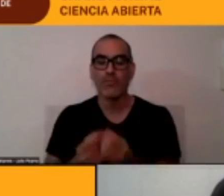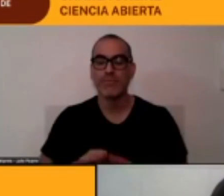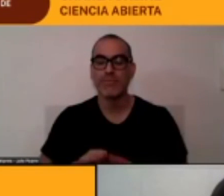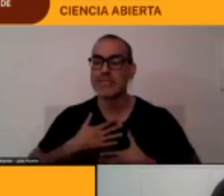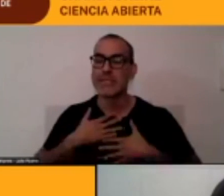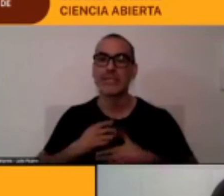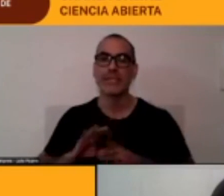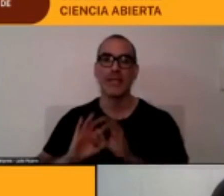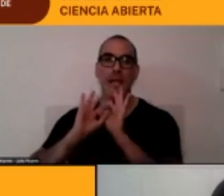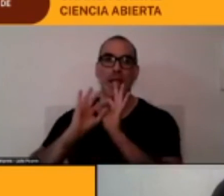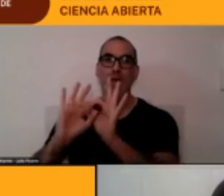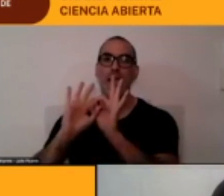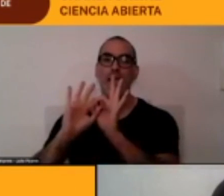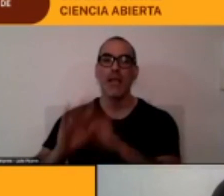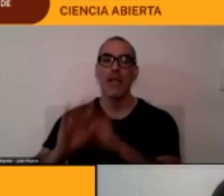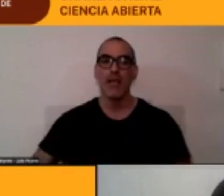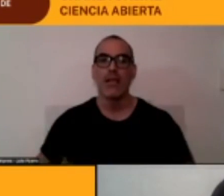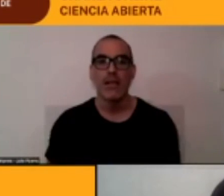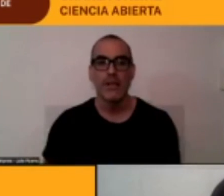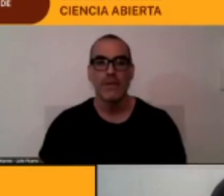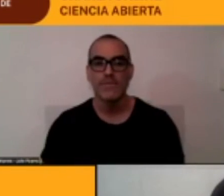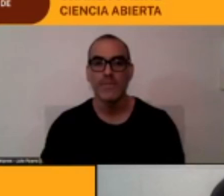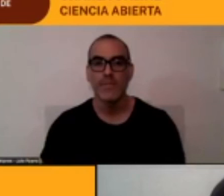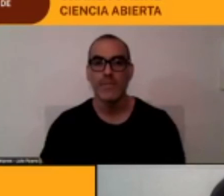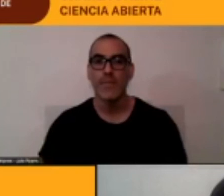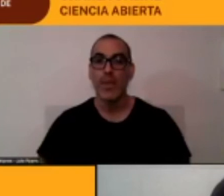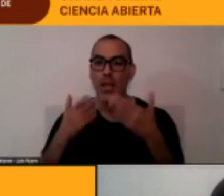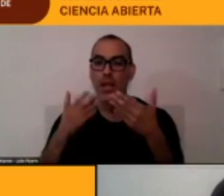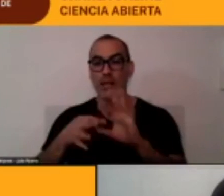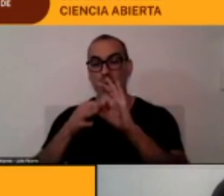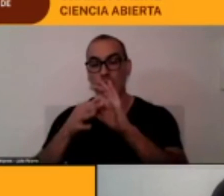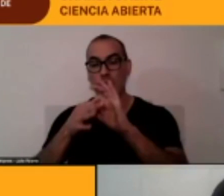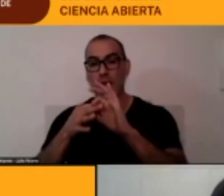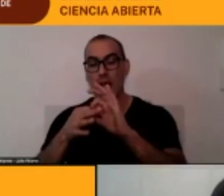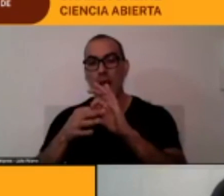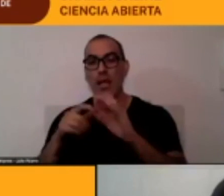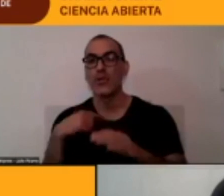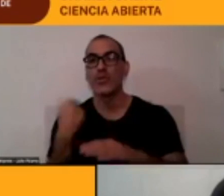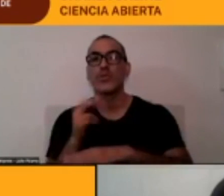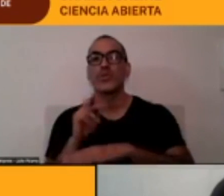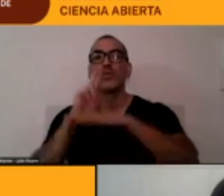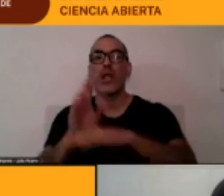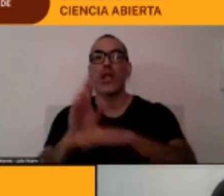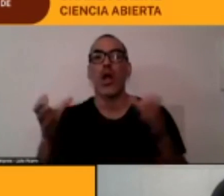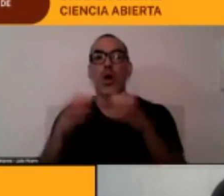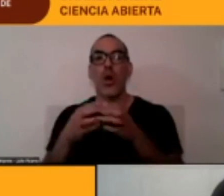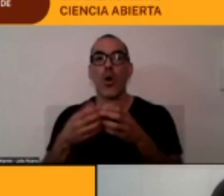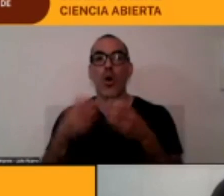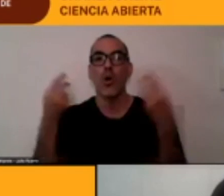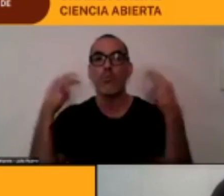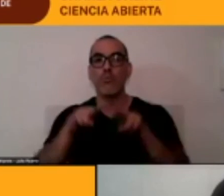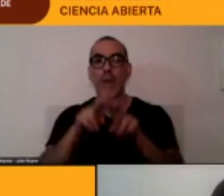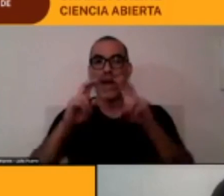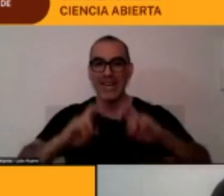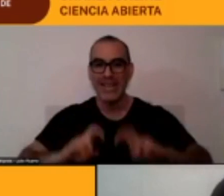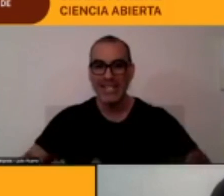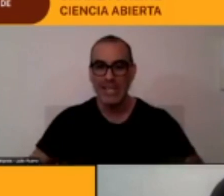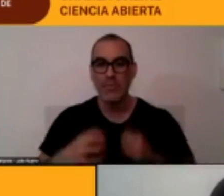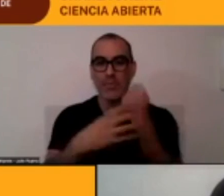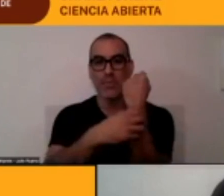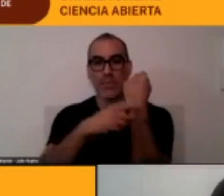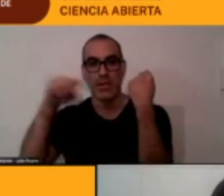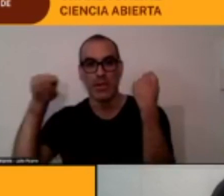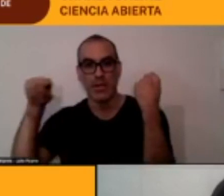y queremos mostrarte igual esa gratitud a nombre del equipo del Explora Región de Atacama por tu participación el día de hoy